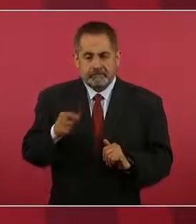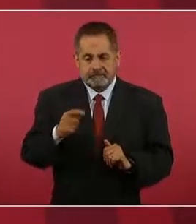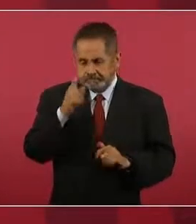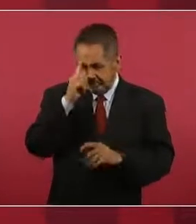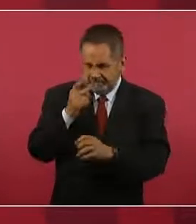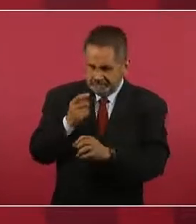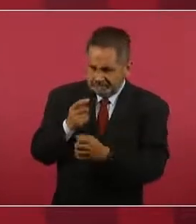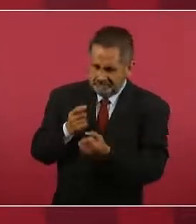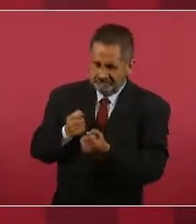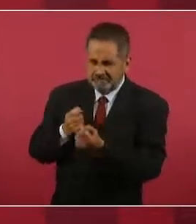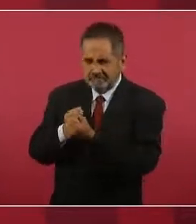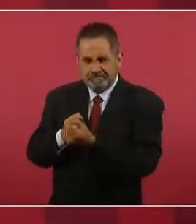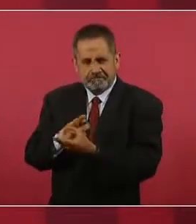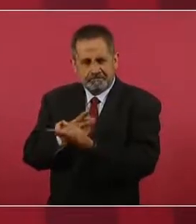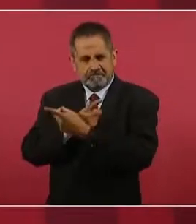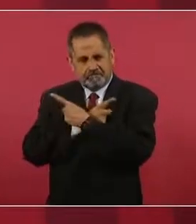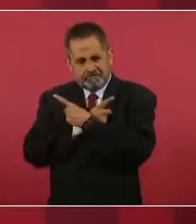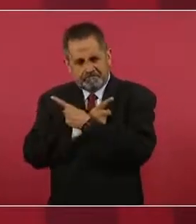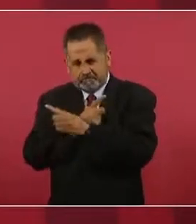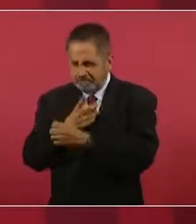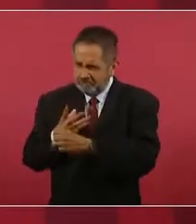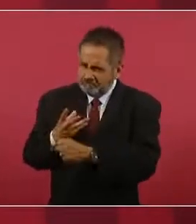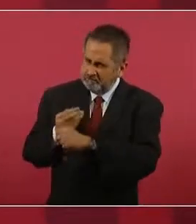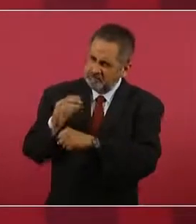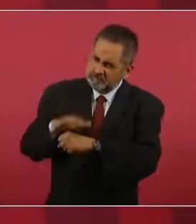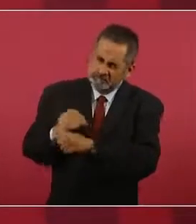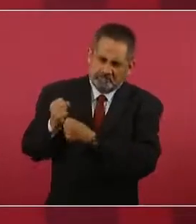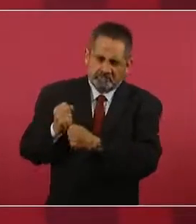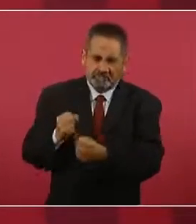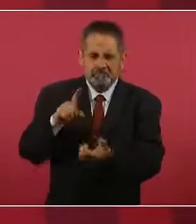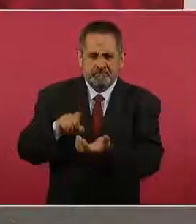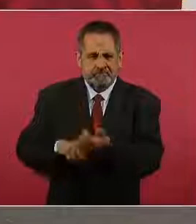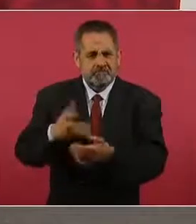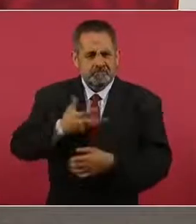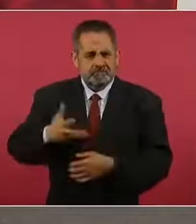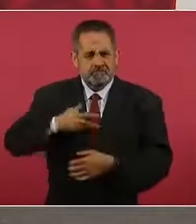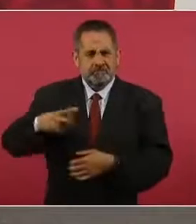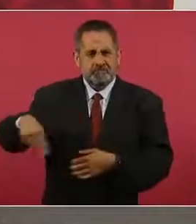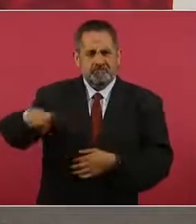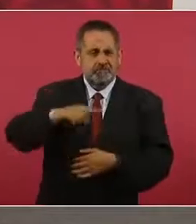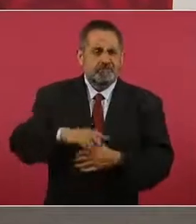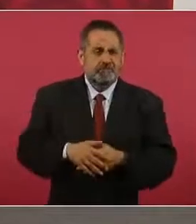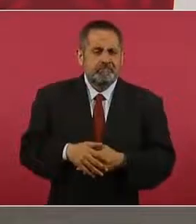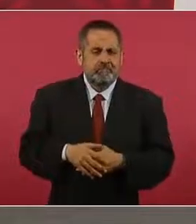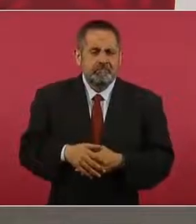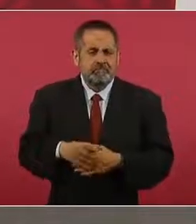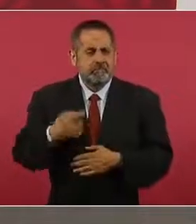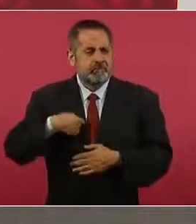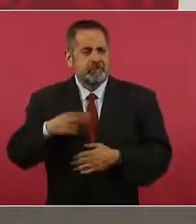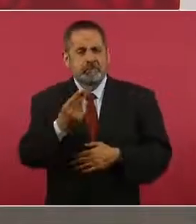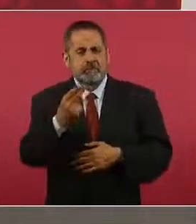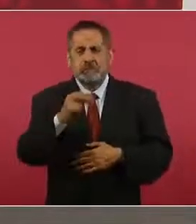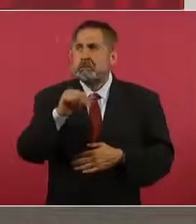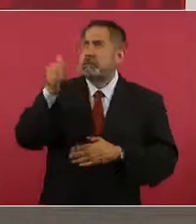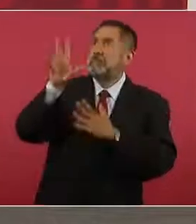fortalecer los valores que ya existen en nuestro pueblo. Nosotros no necesitamos importar